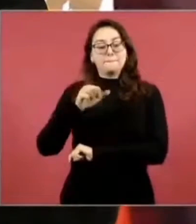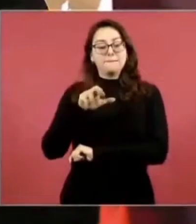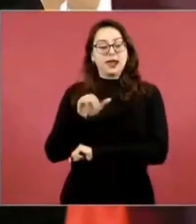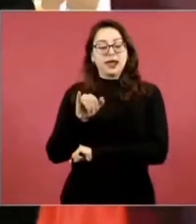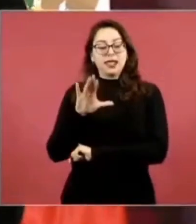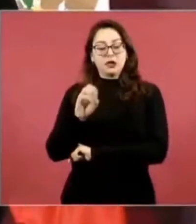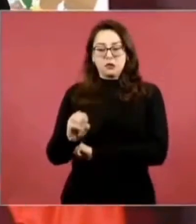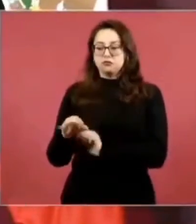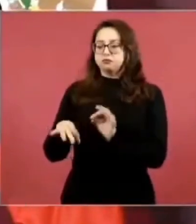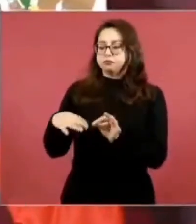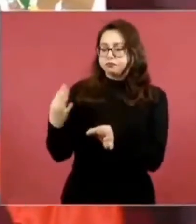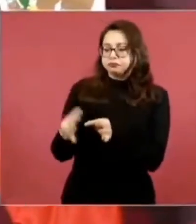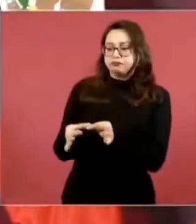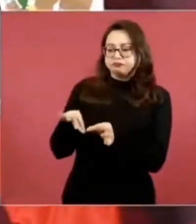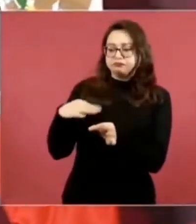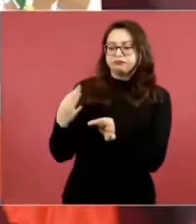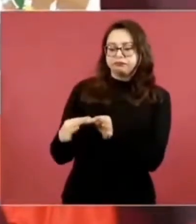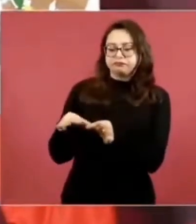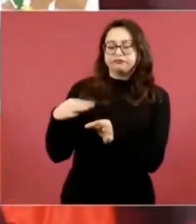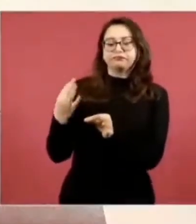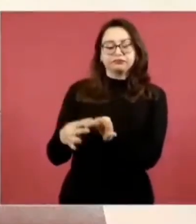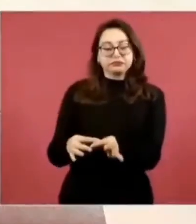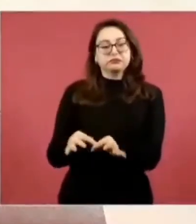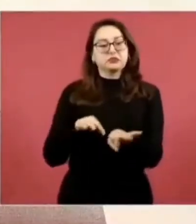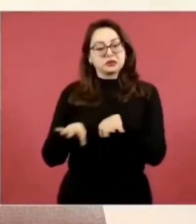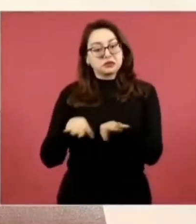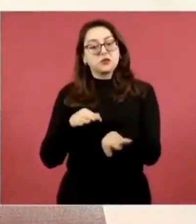vamos a estar con él.